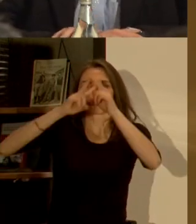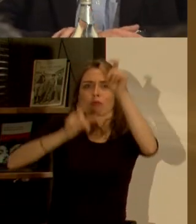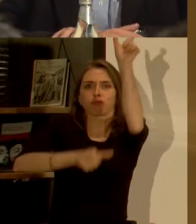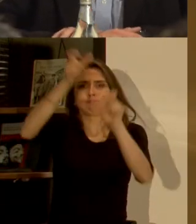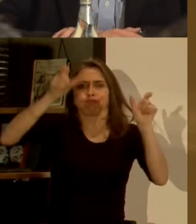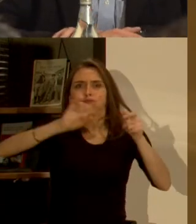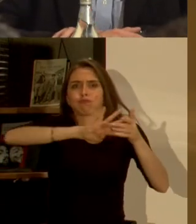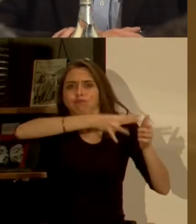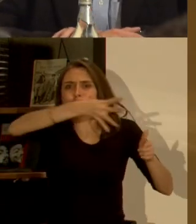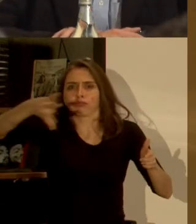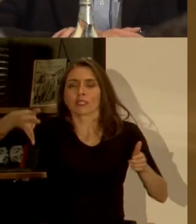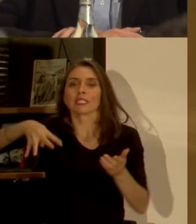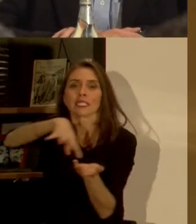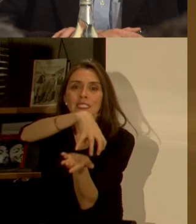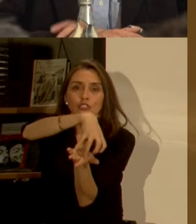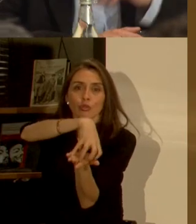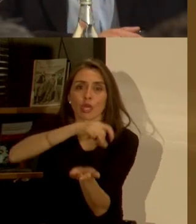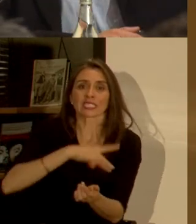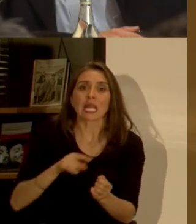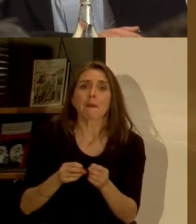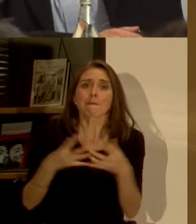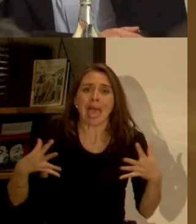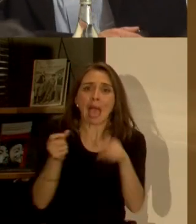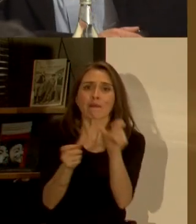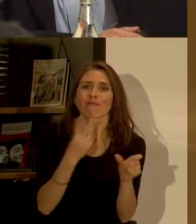y se produce porque las ciudades chilenas están densificando